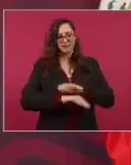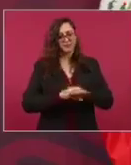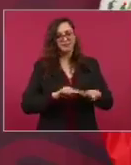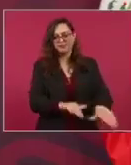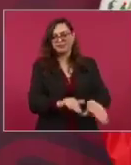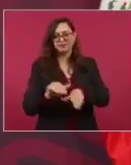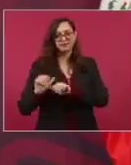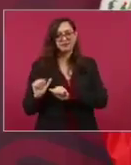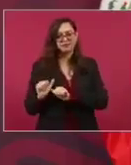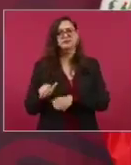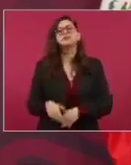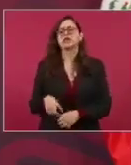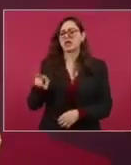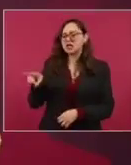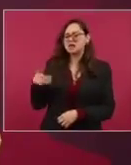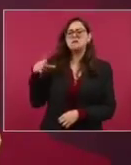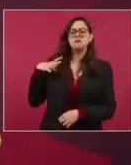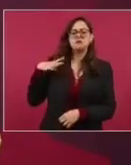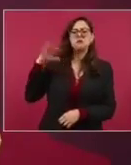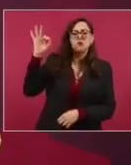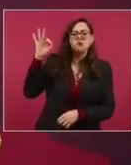me ayuda voluntariamente,